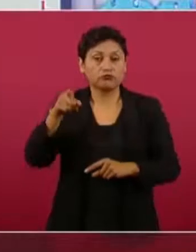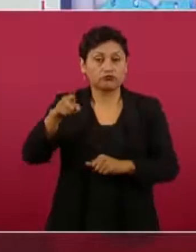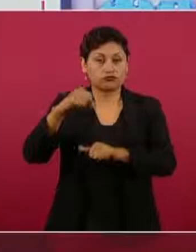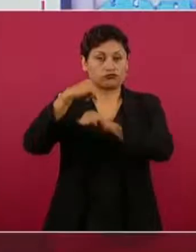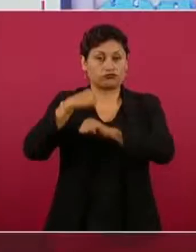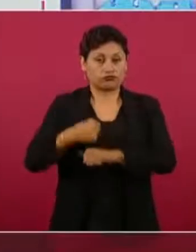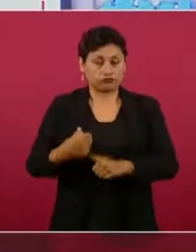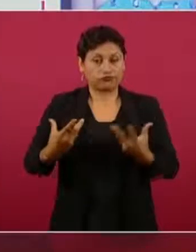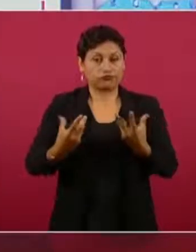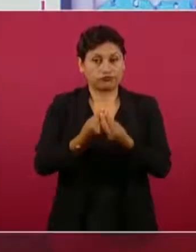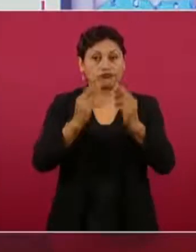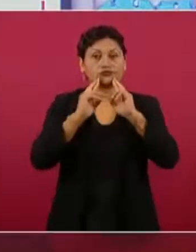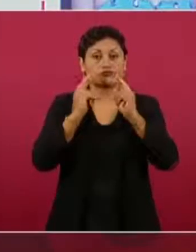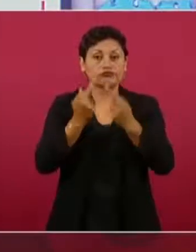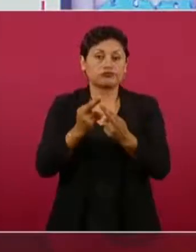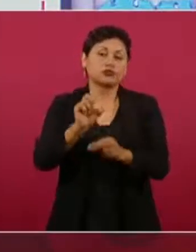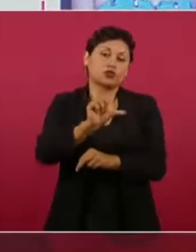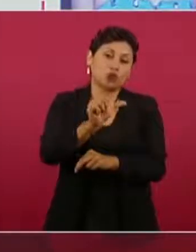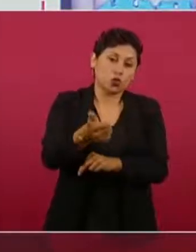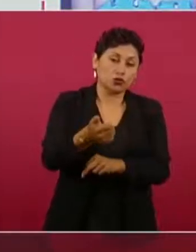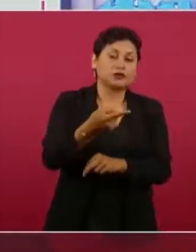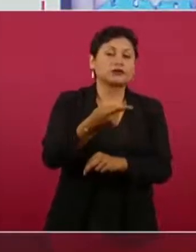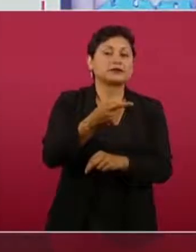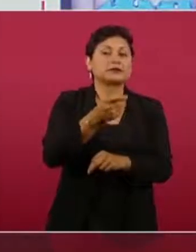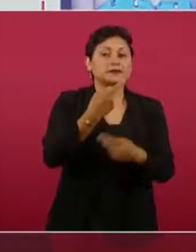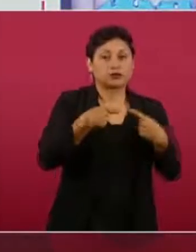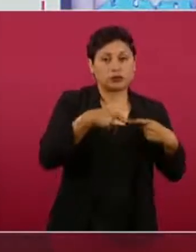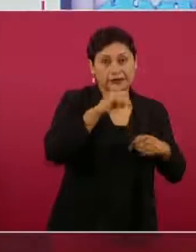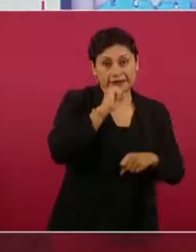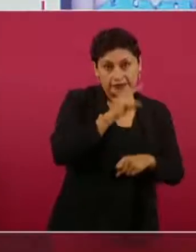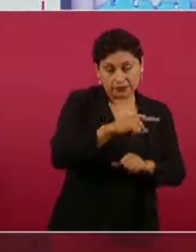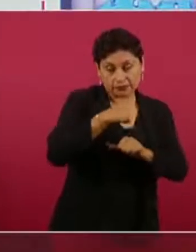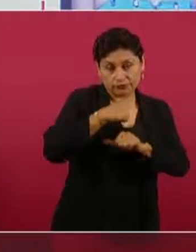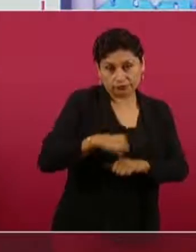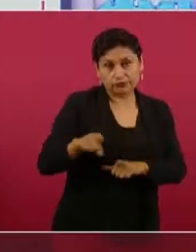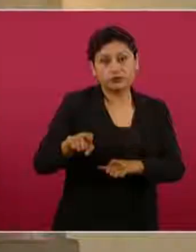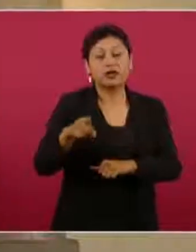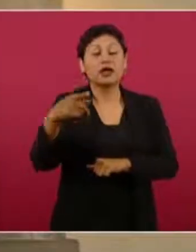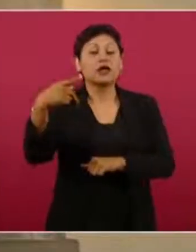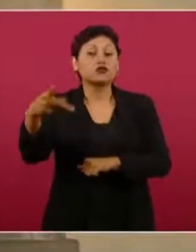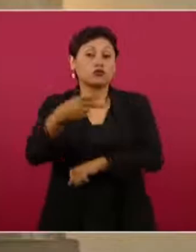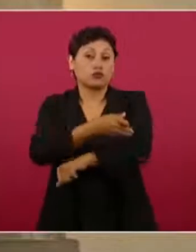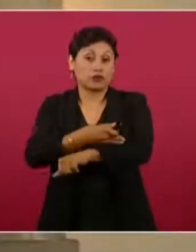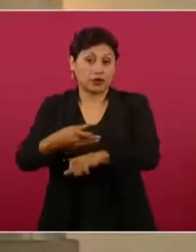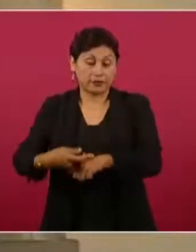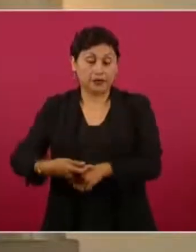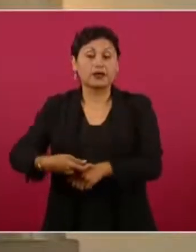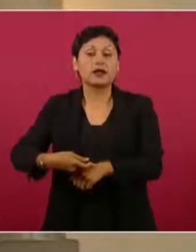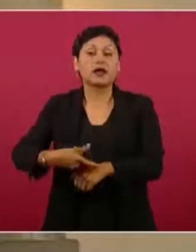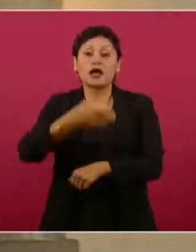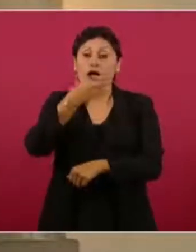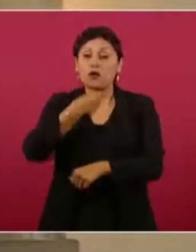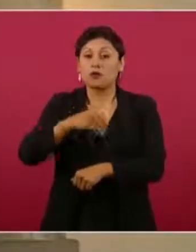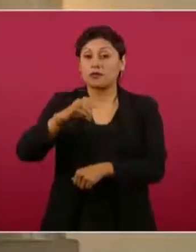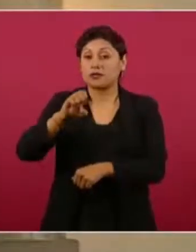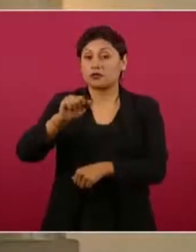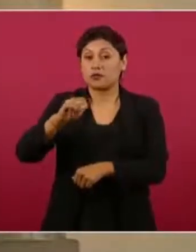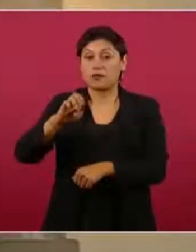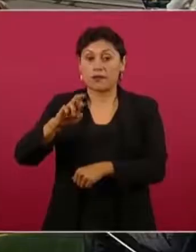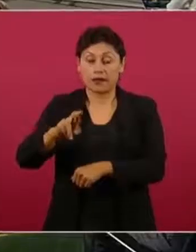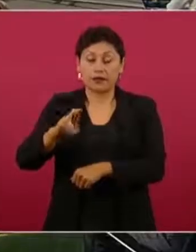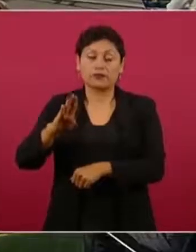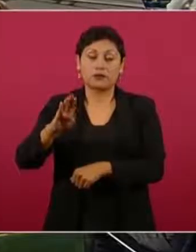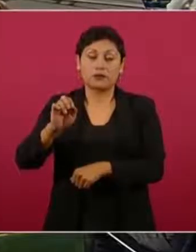mencionadas y los padres de la víctima, decir, don Mario Escobar y doña Dolores Basaldúa.